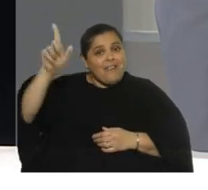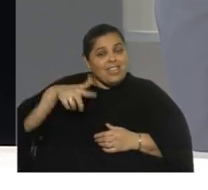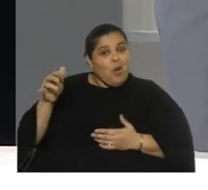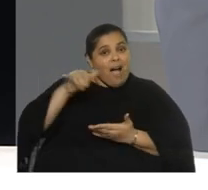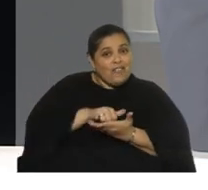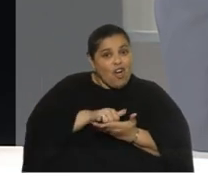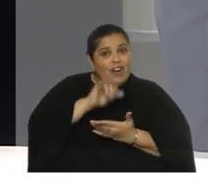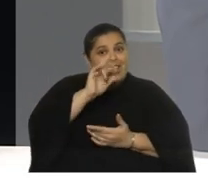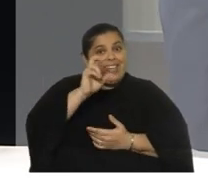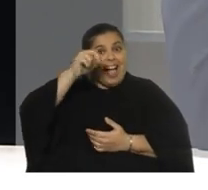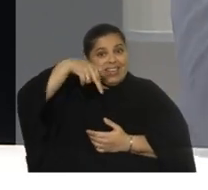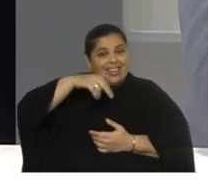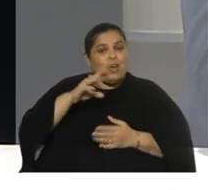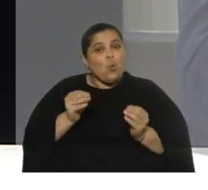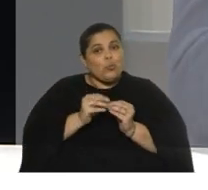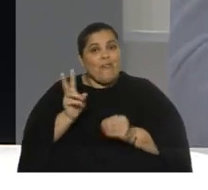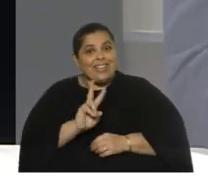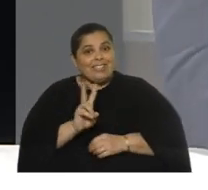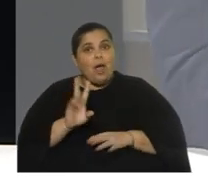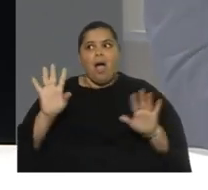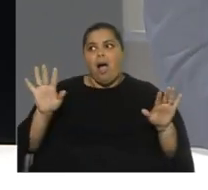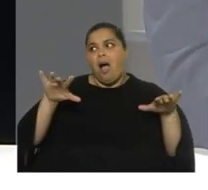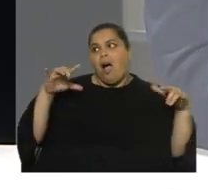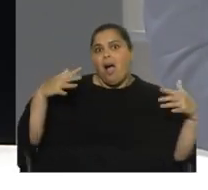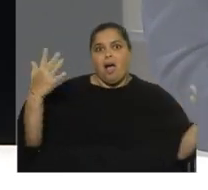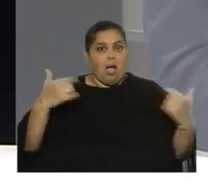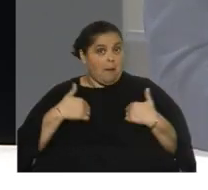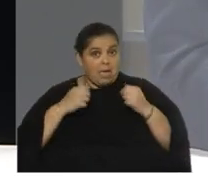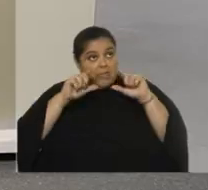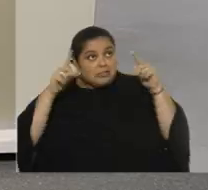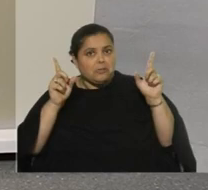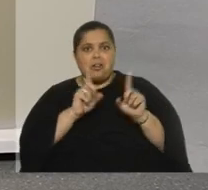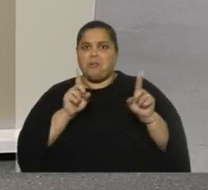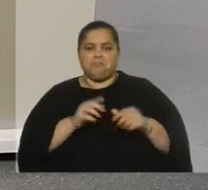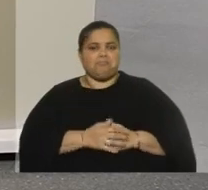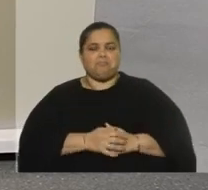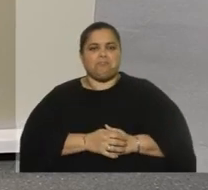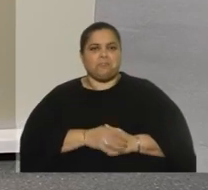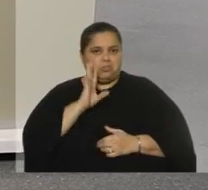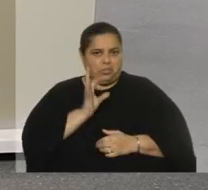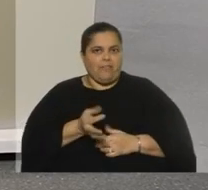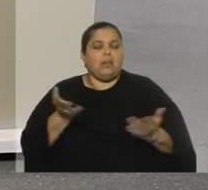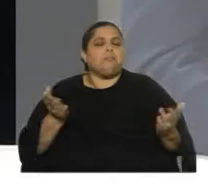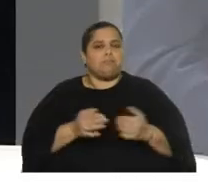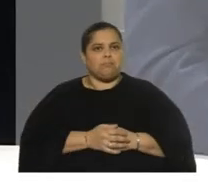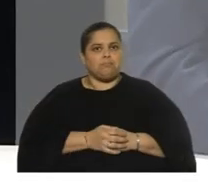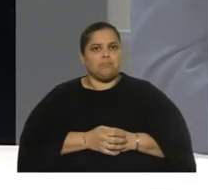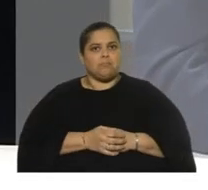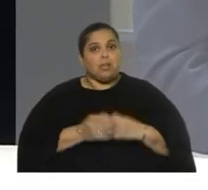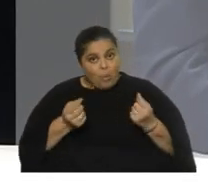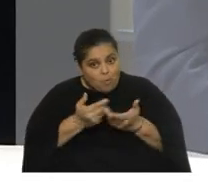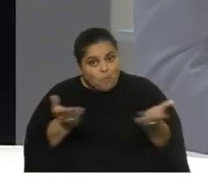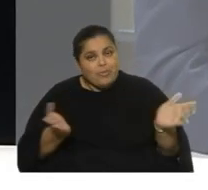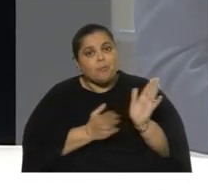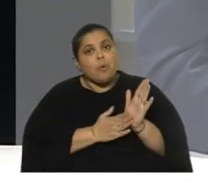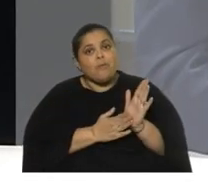con los venezolanos y todo les llamó la atención. A mí no me llamó la atención. ¿Por qué no las mullan? Porque yo las cosas las hago como no quiero